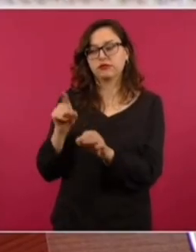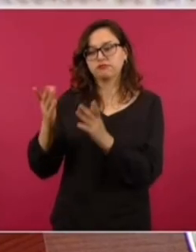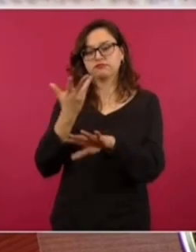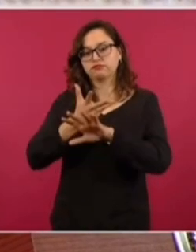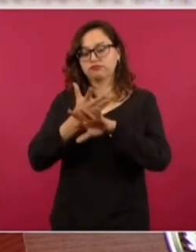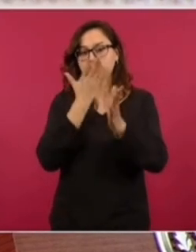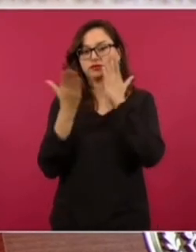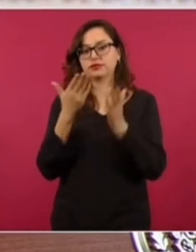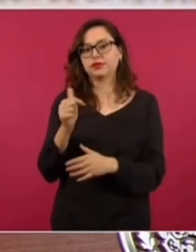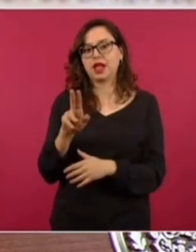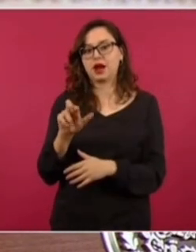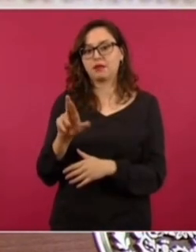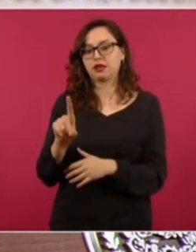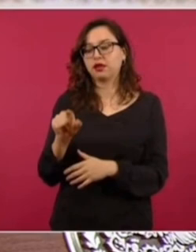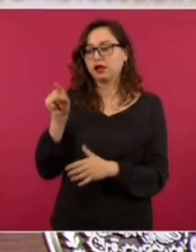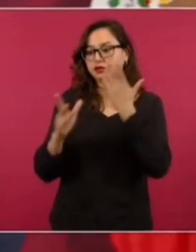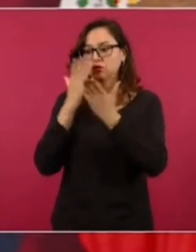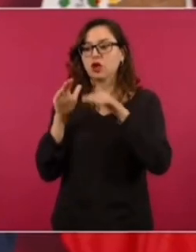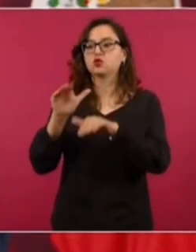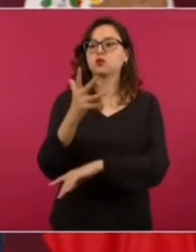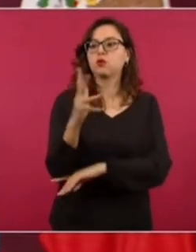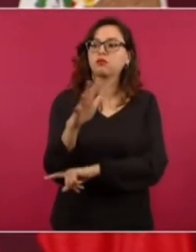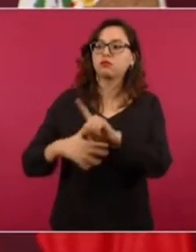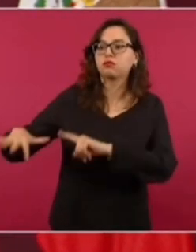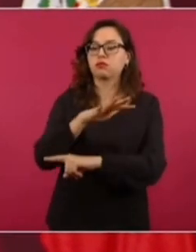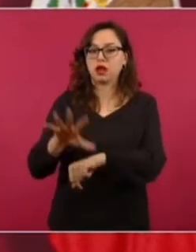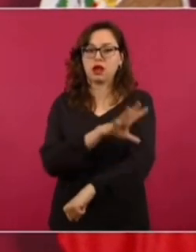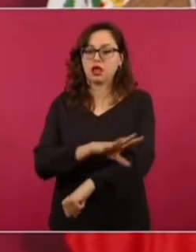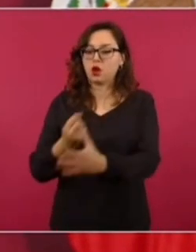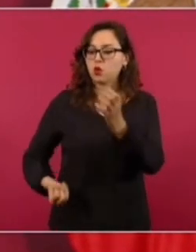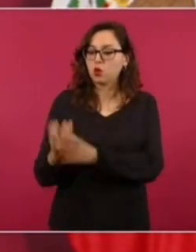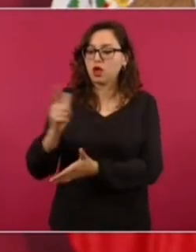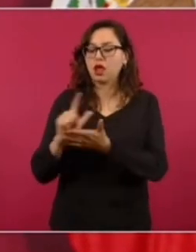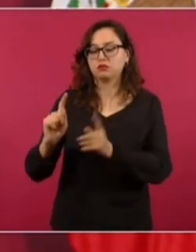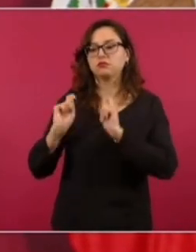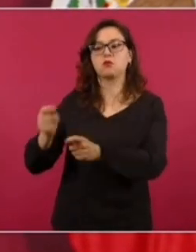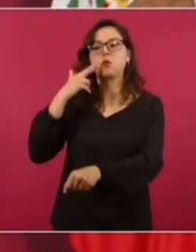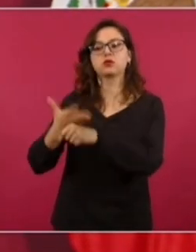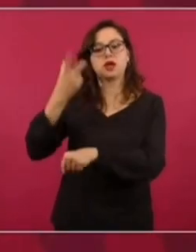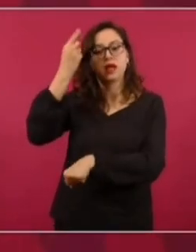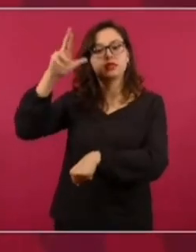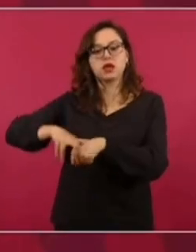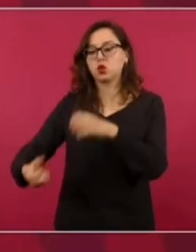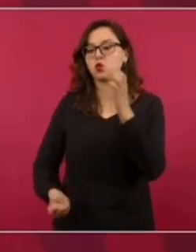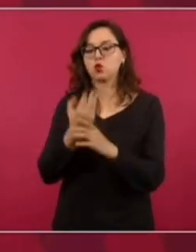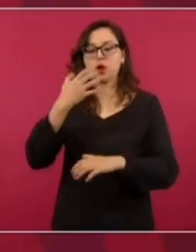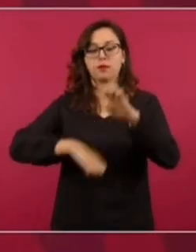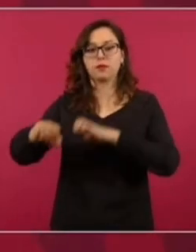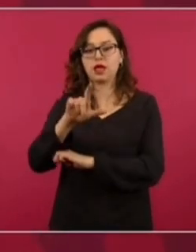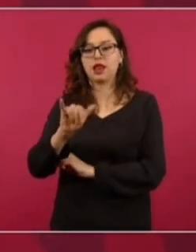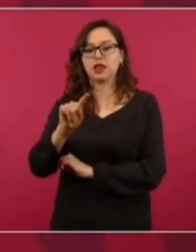medio ambiente y energías renovables, va a ser director de la empresa Litiomex.